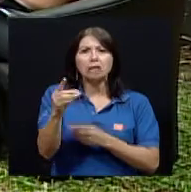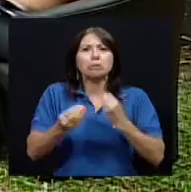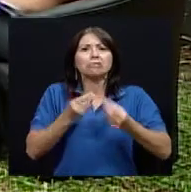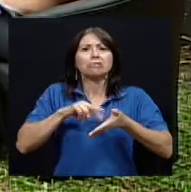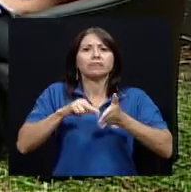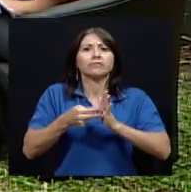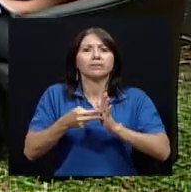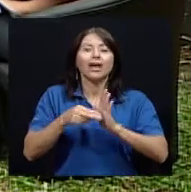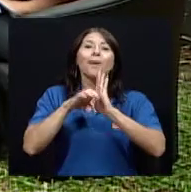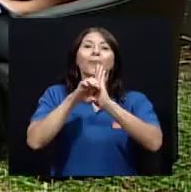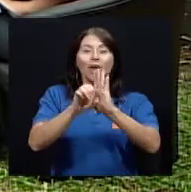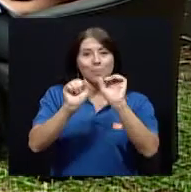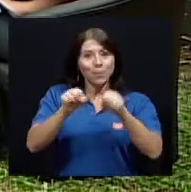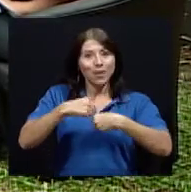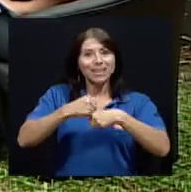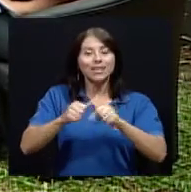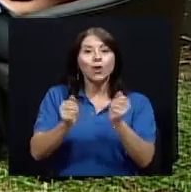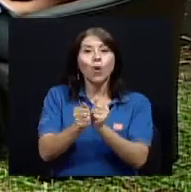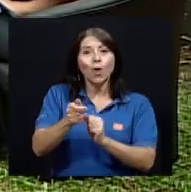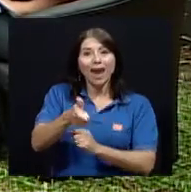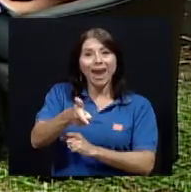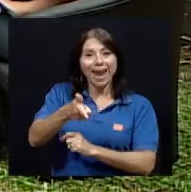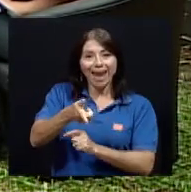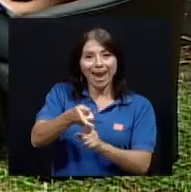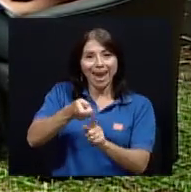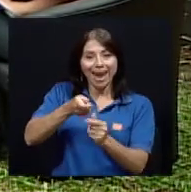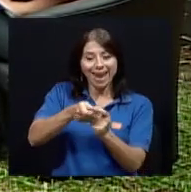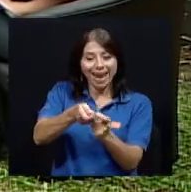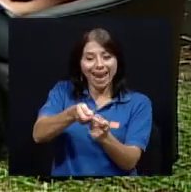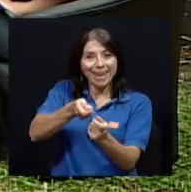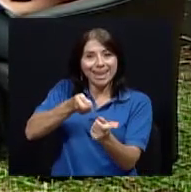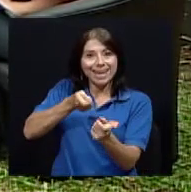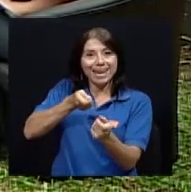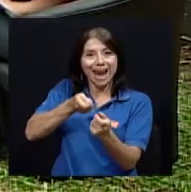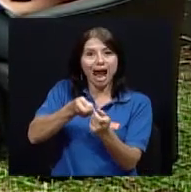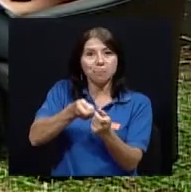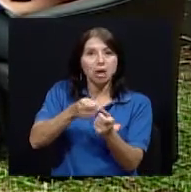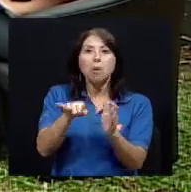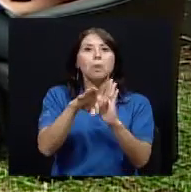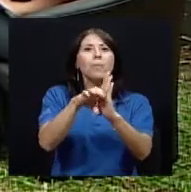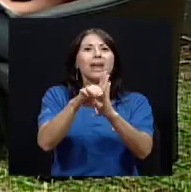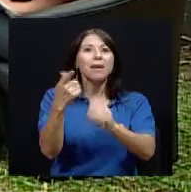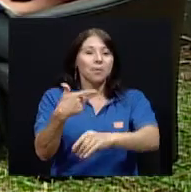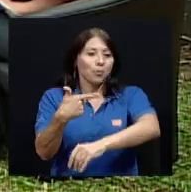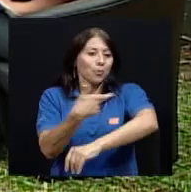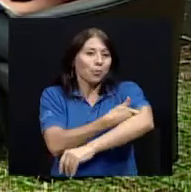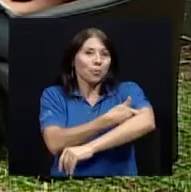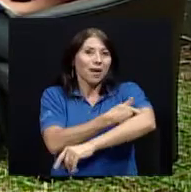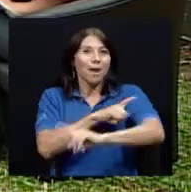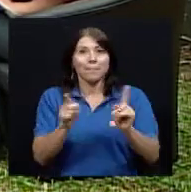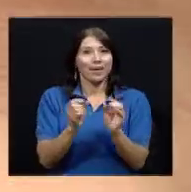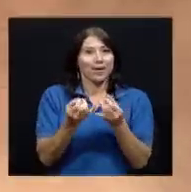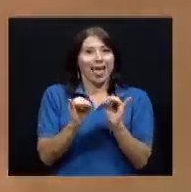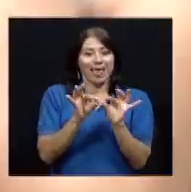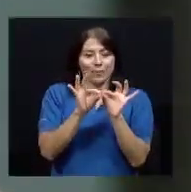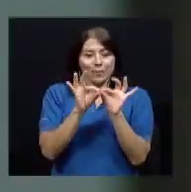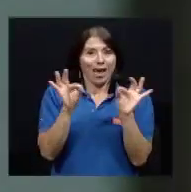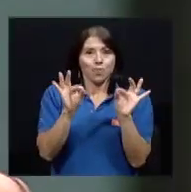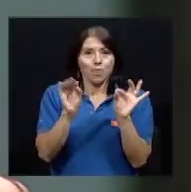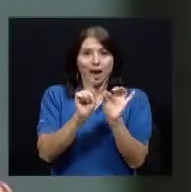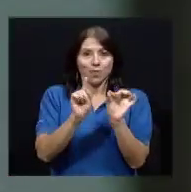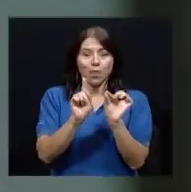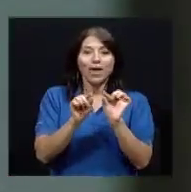por ejemplo de una jeringa como ésta es la jeringa que usualmente se utiliza pues para inyectar cualquier cosa pero vean que no tiene la aguja